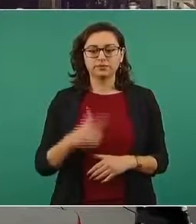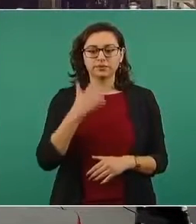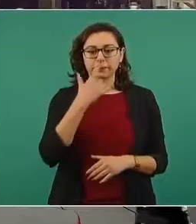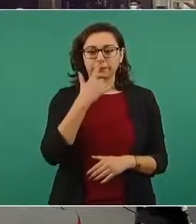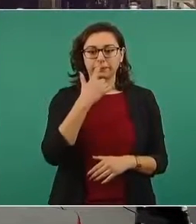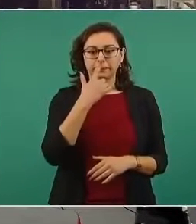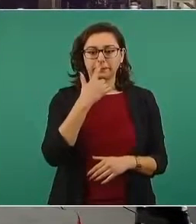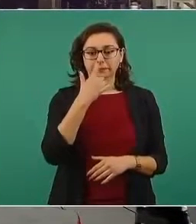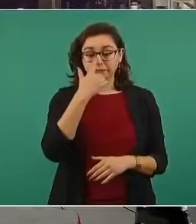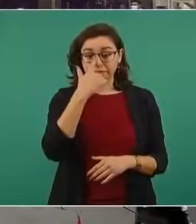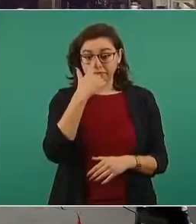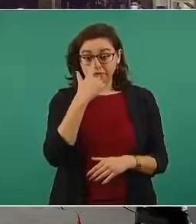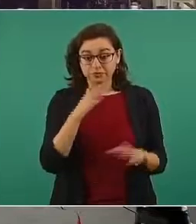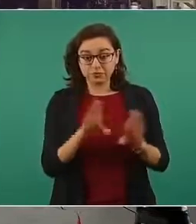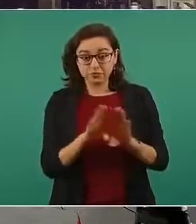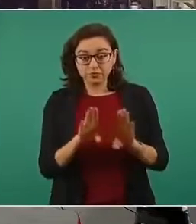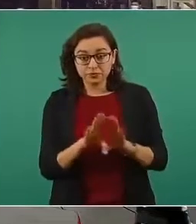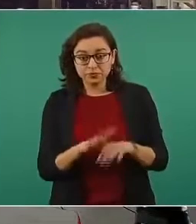¿Mande?